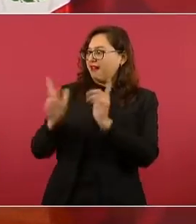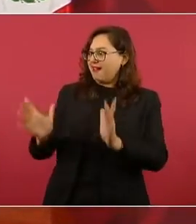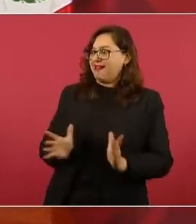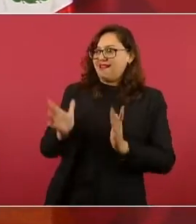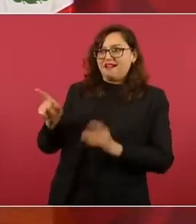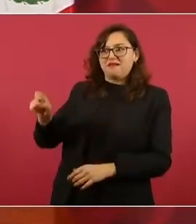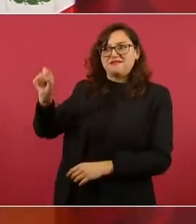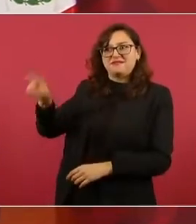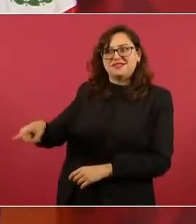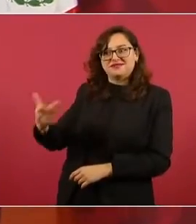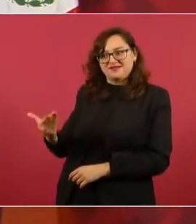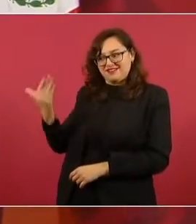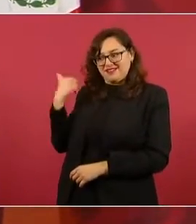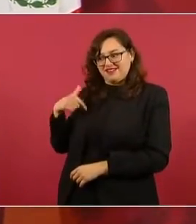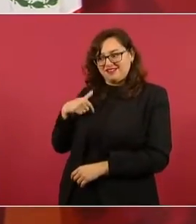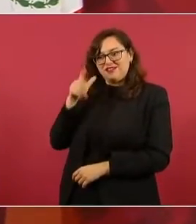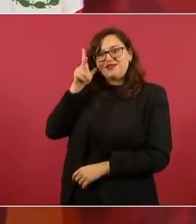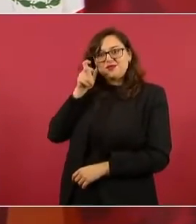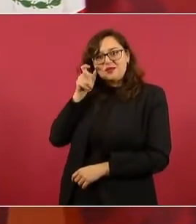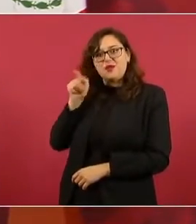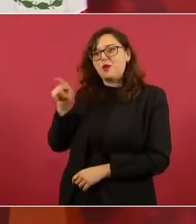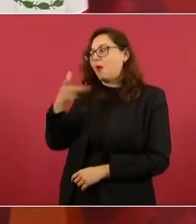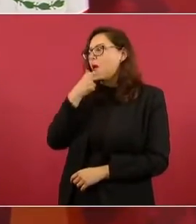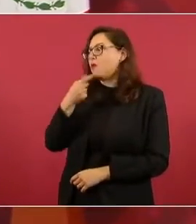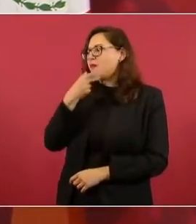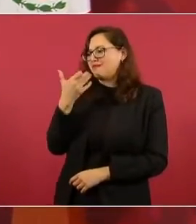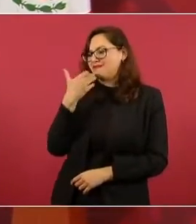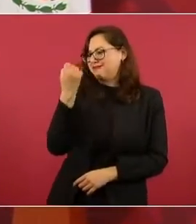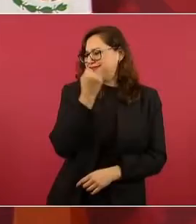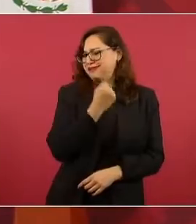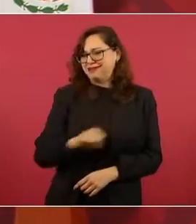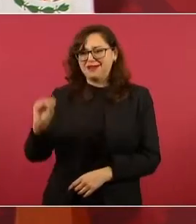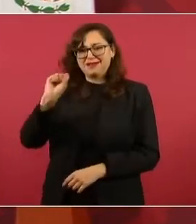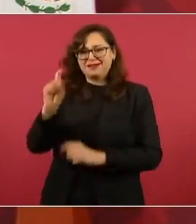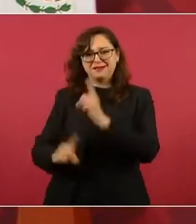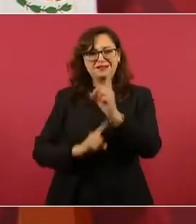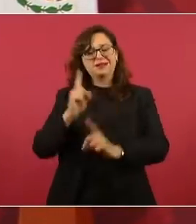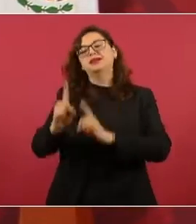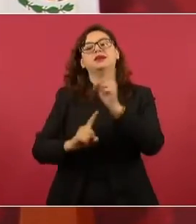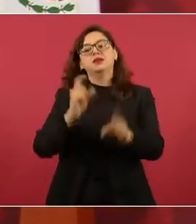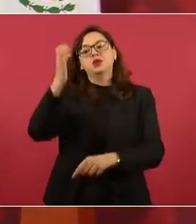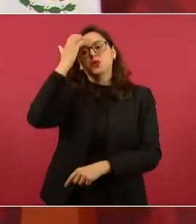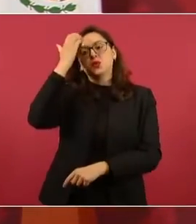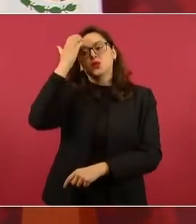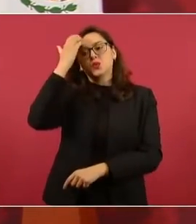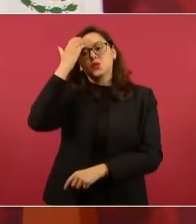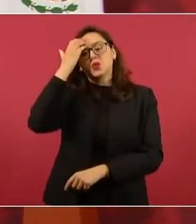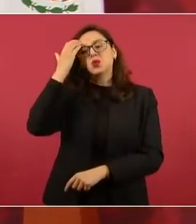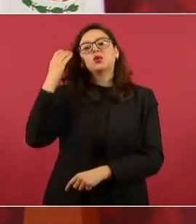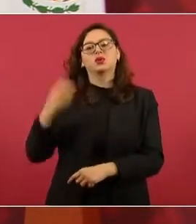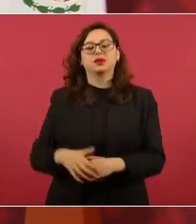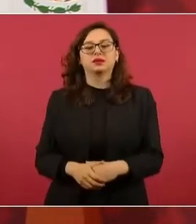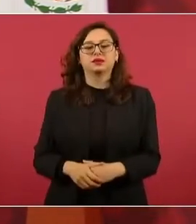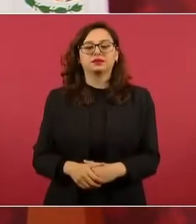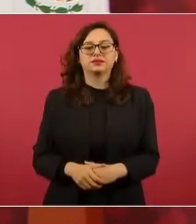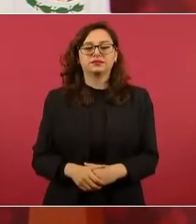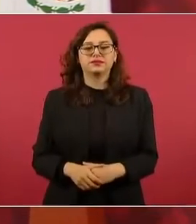una enciclopedia en béisbol. Claro que cuando escuchaba a uno de que el mago